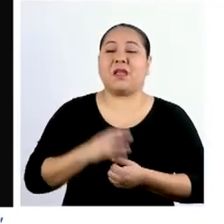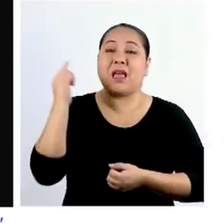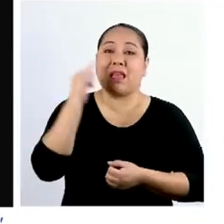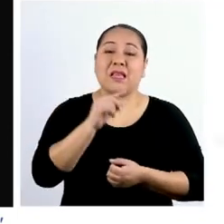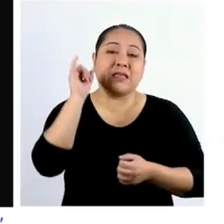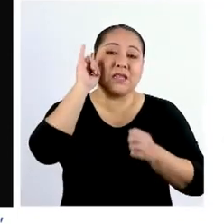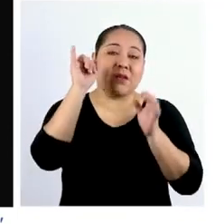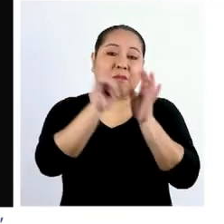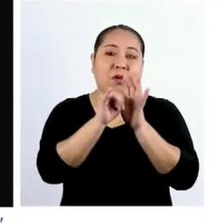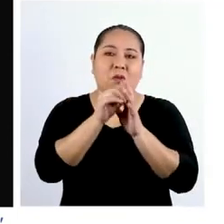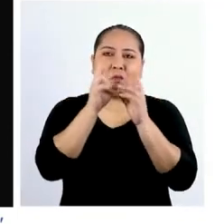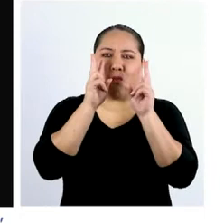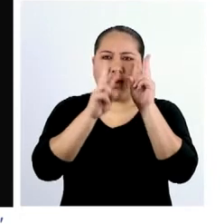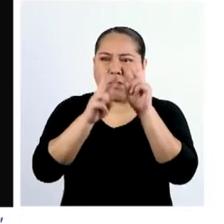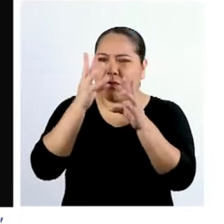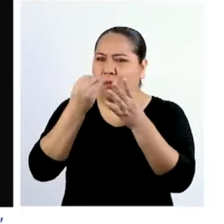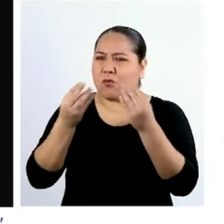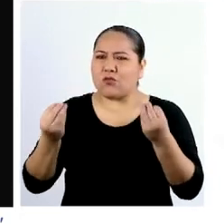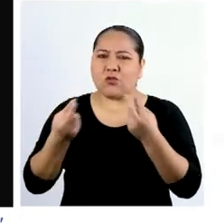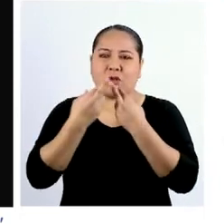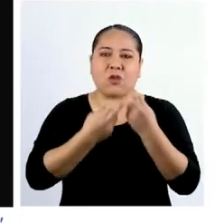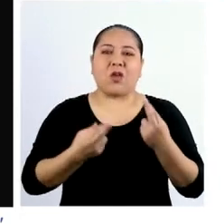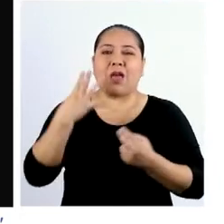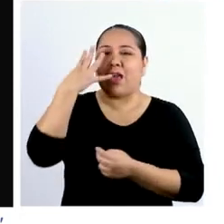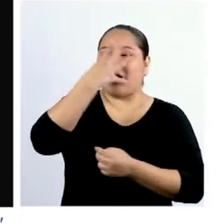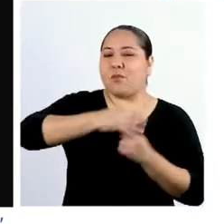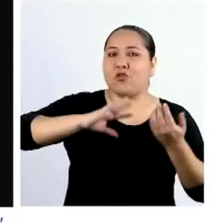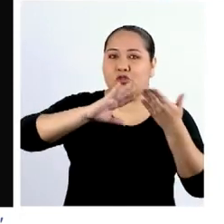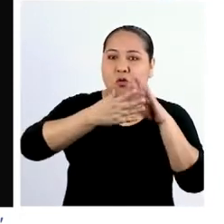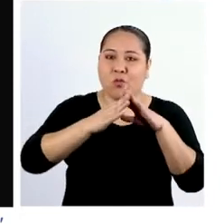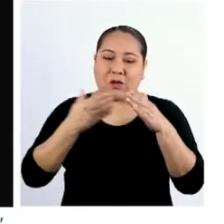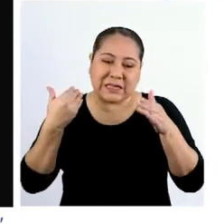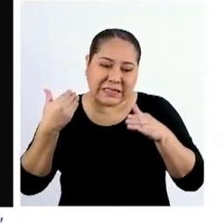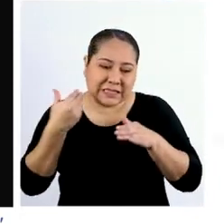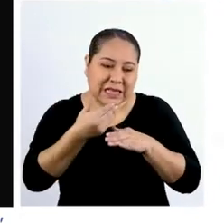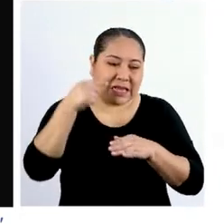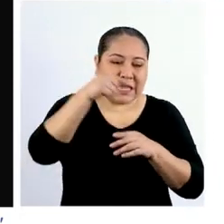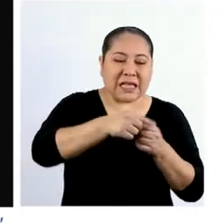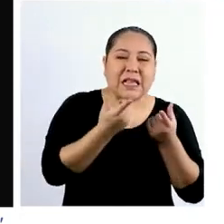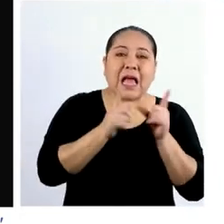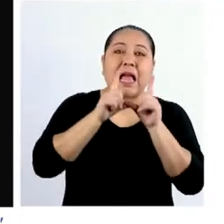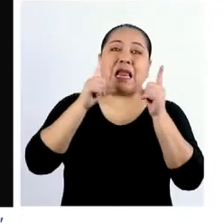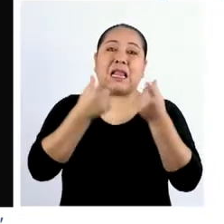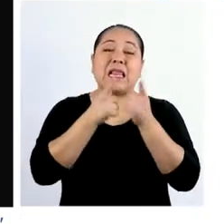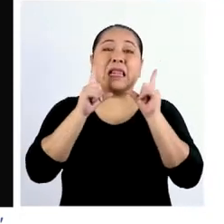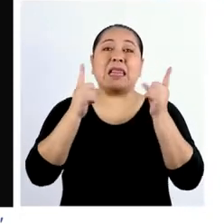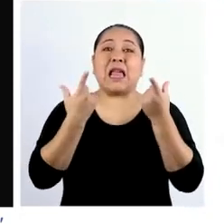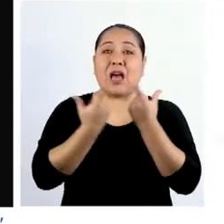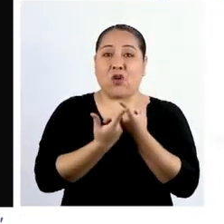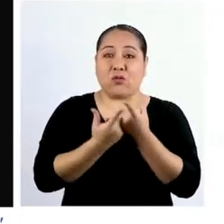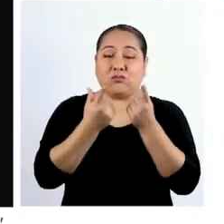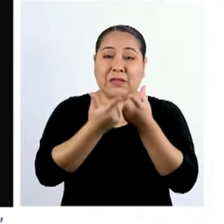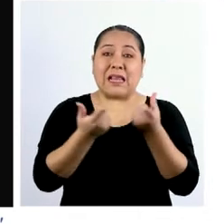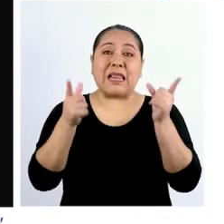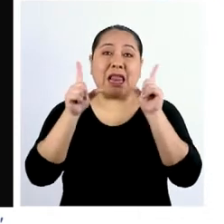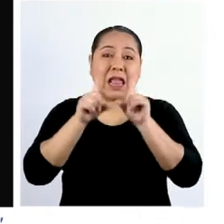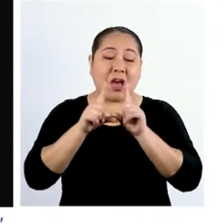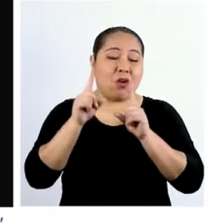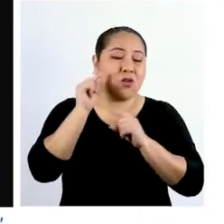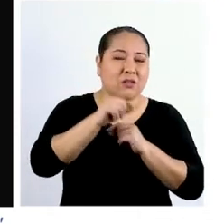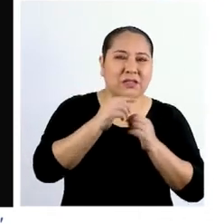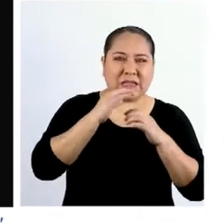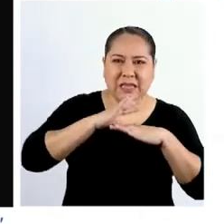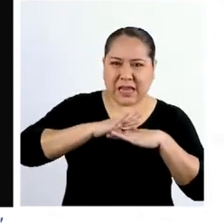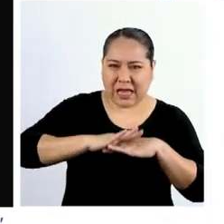En esta imagen vemos muchos recursos. Este hermoso pueblo a orillas de este lago tranquilo. Así que aquí vemos recursos